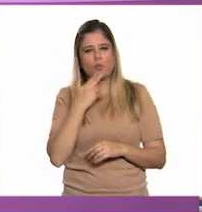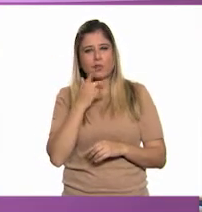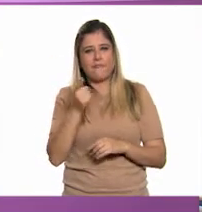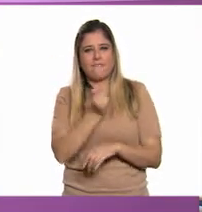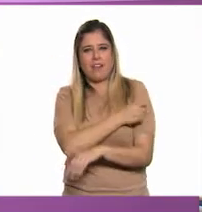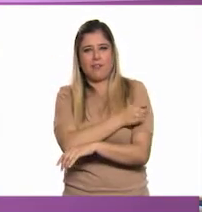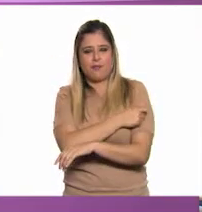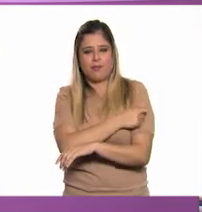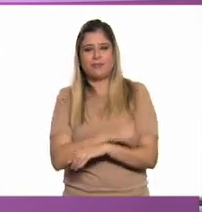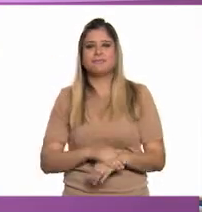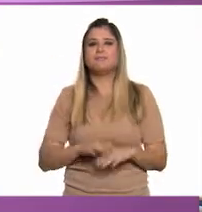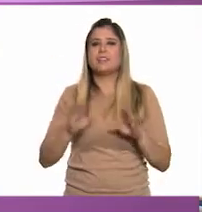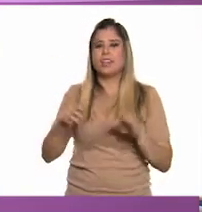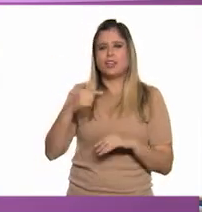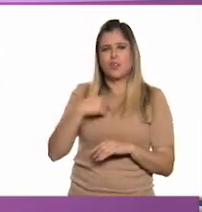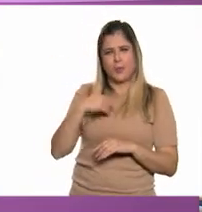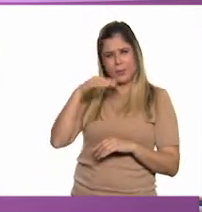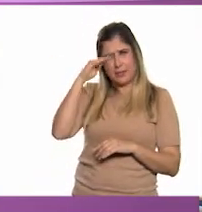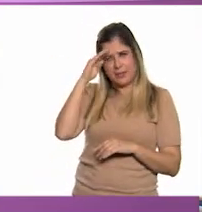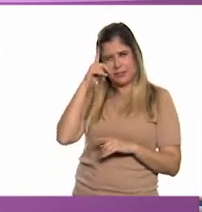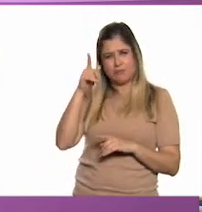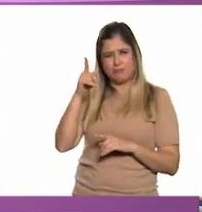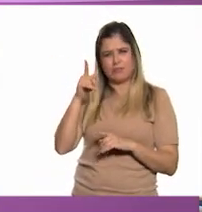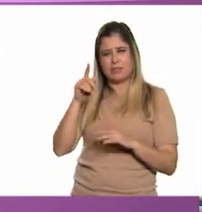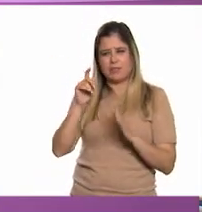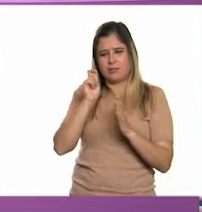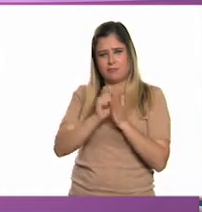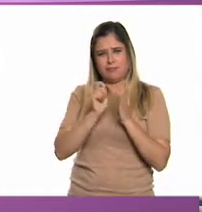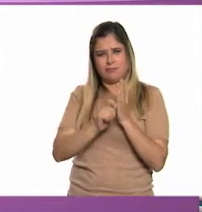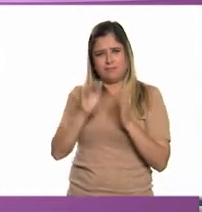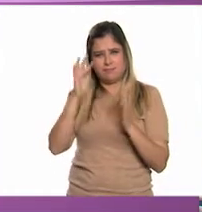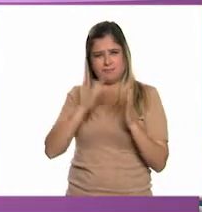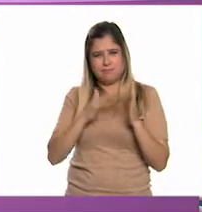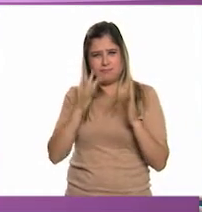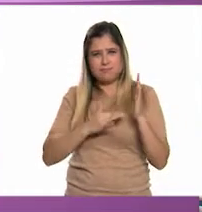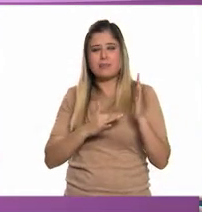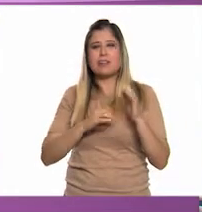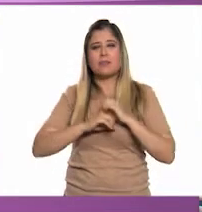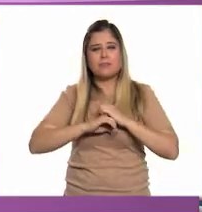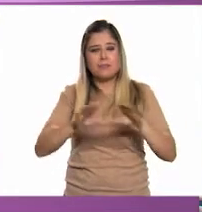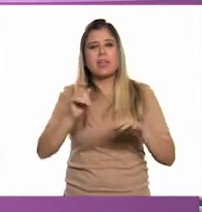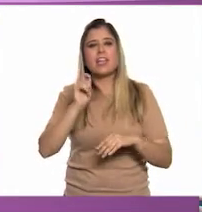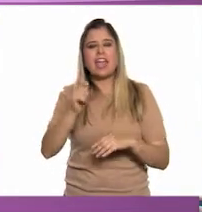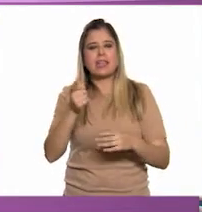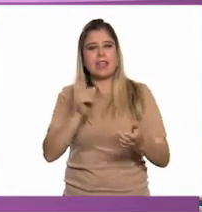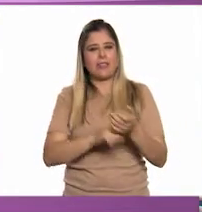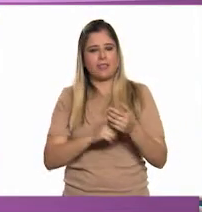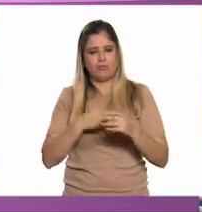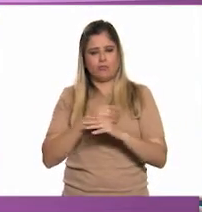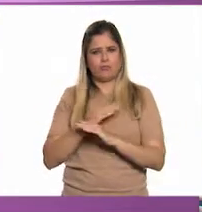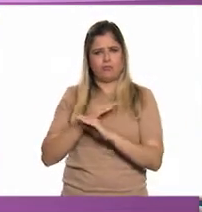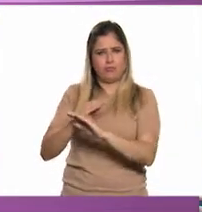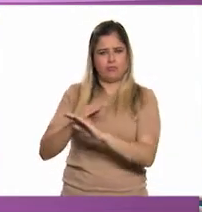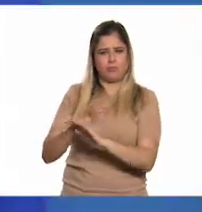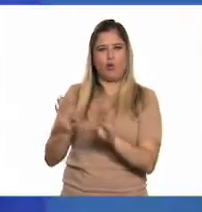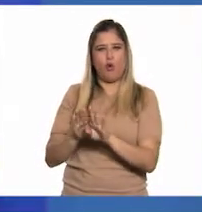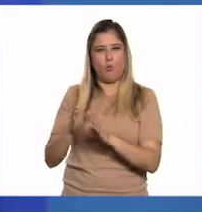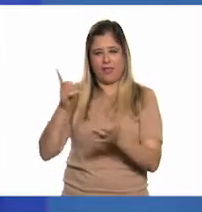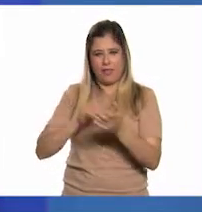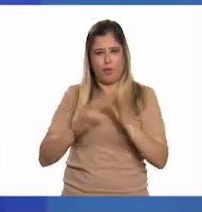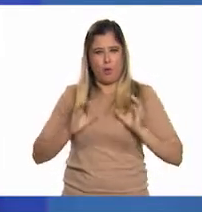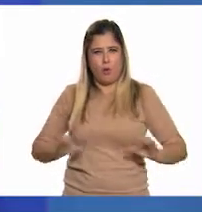Yo pienso a pensar que nuestro artículo, bueno, primero, podríamos hablar de cómo funciona nuestro sistema inmunitario y después